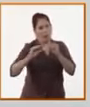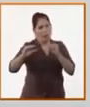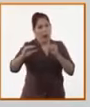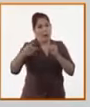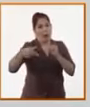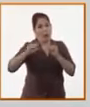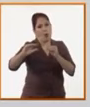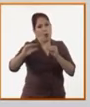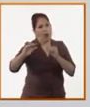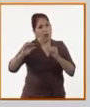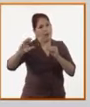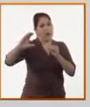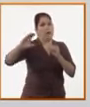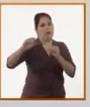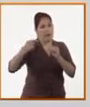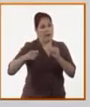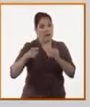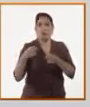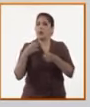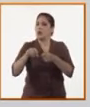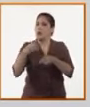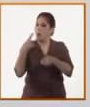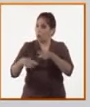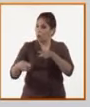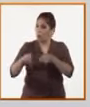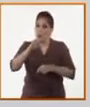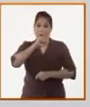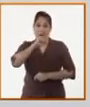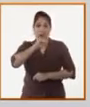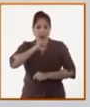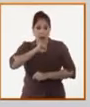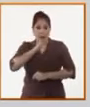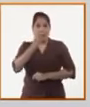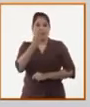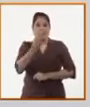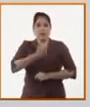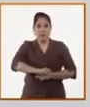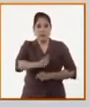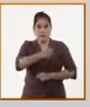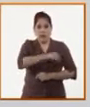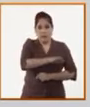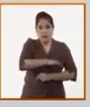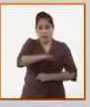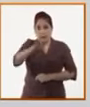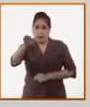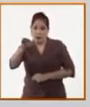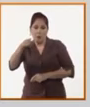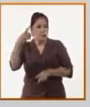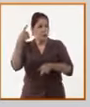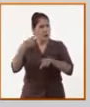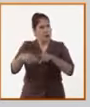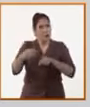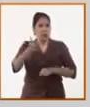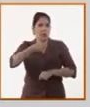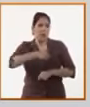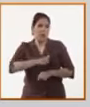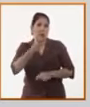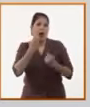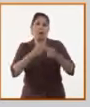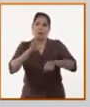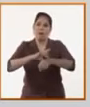esta financiación las madres que tienen hoy más de tres hijos, pero también que tienen hijos con